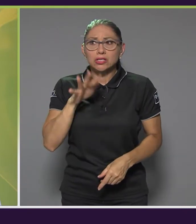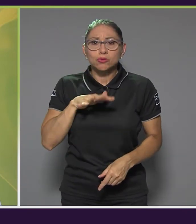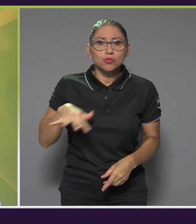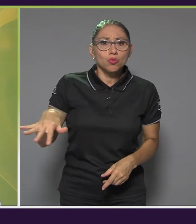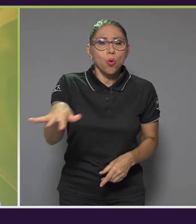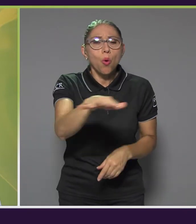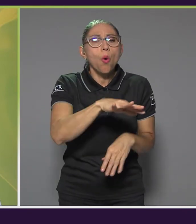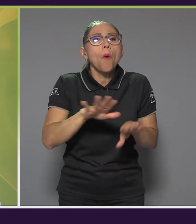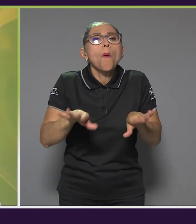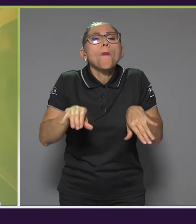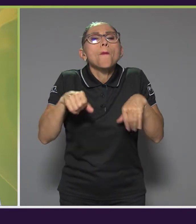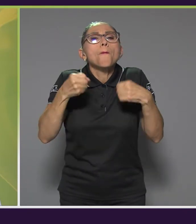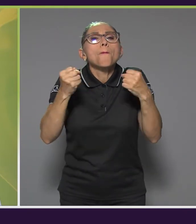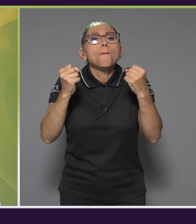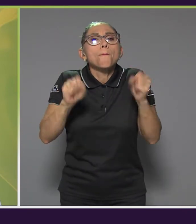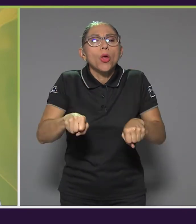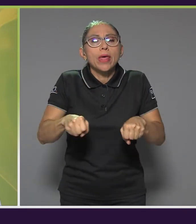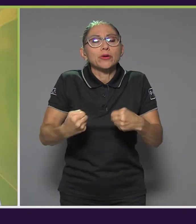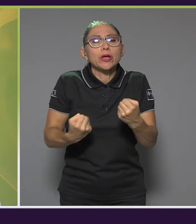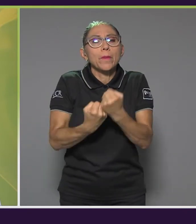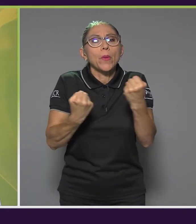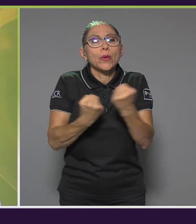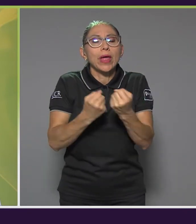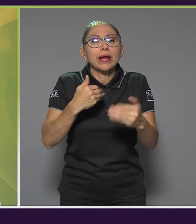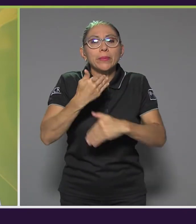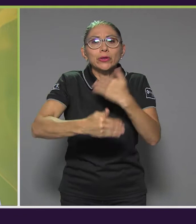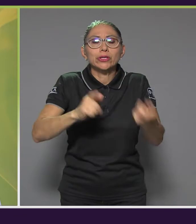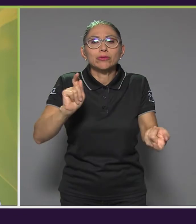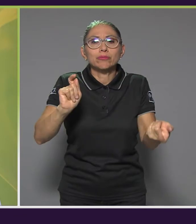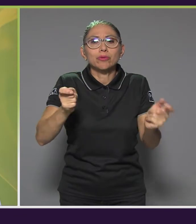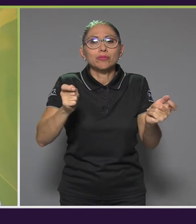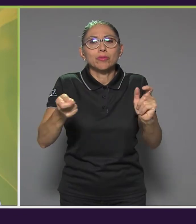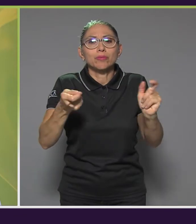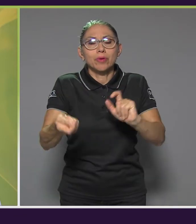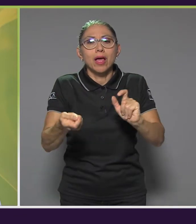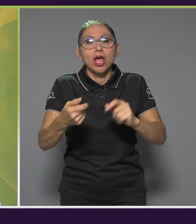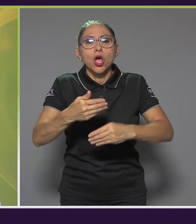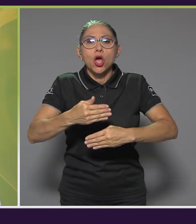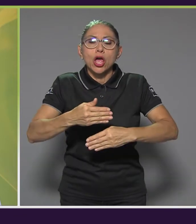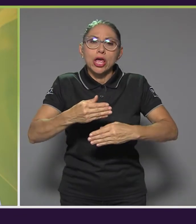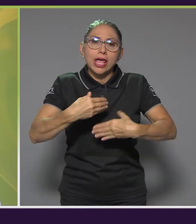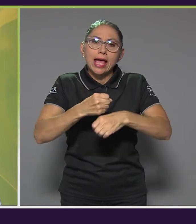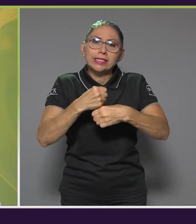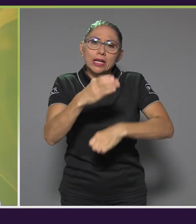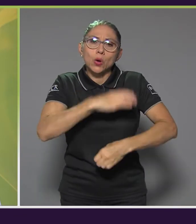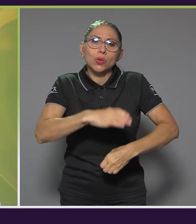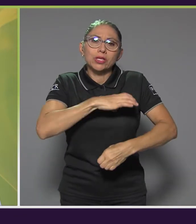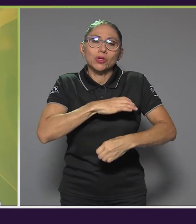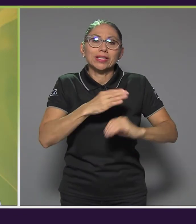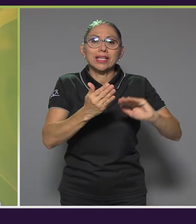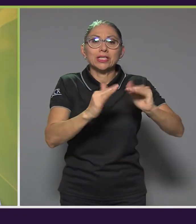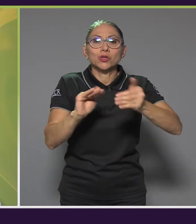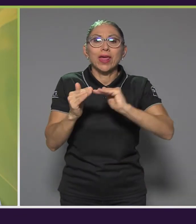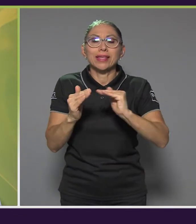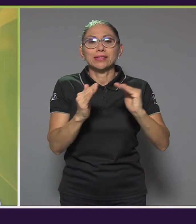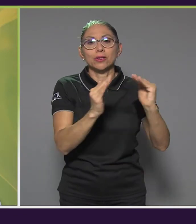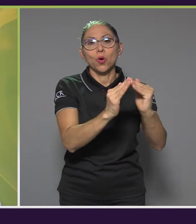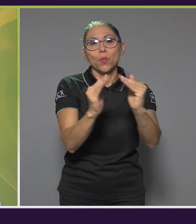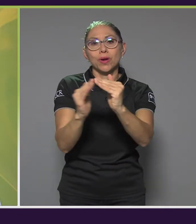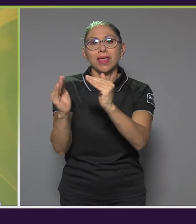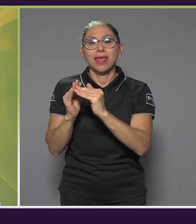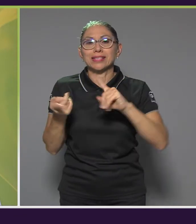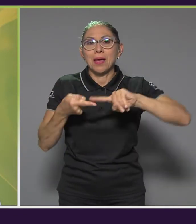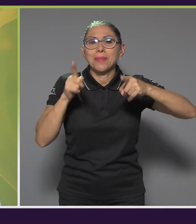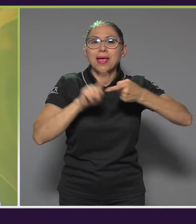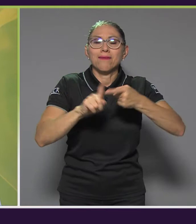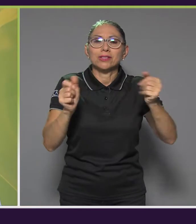aportar también a estos procesos de transformación y de construcción de condiciones para que las ciudades y las comunidades sean amigables con